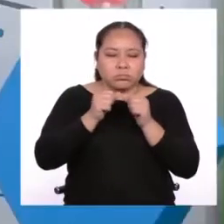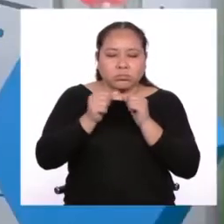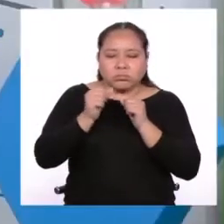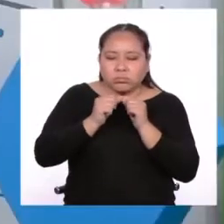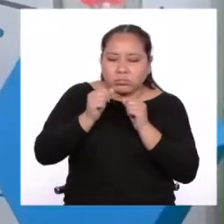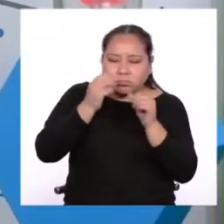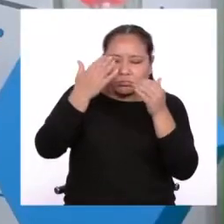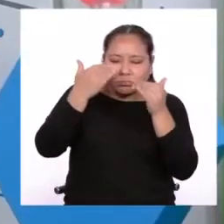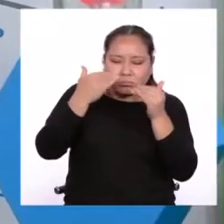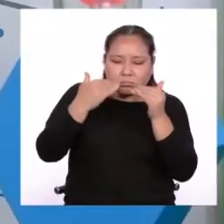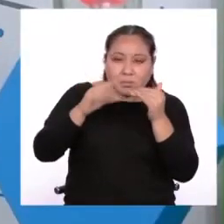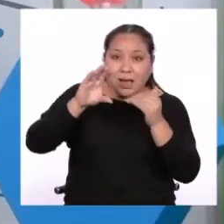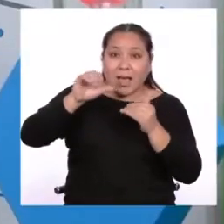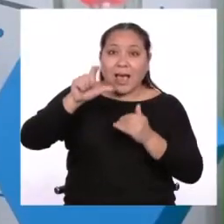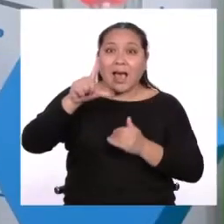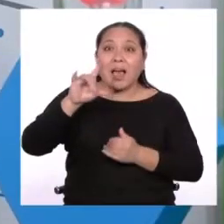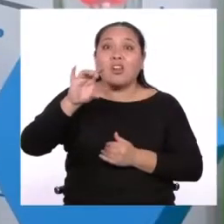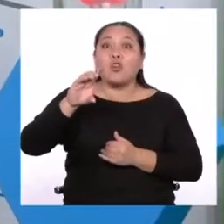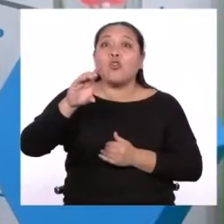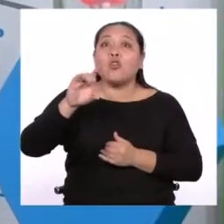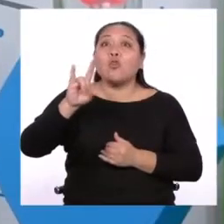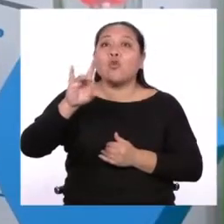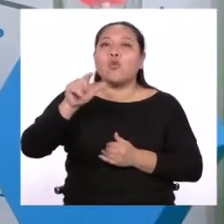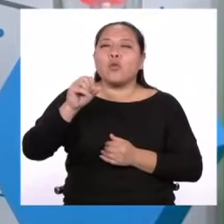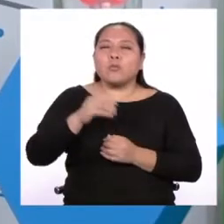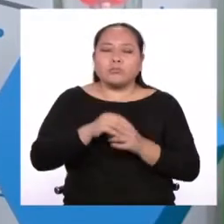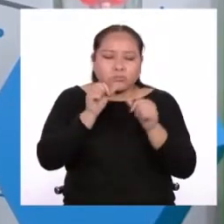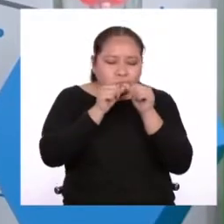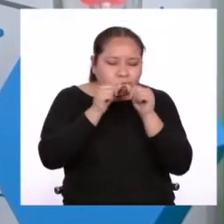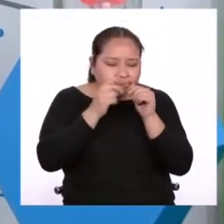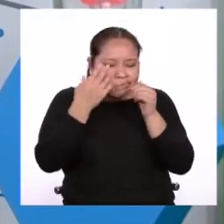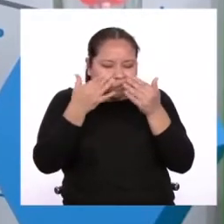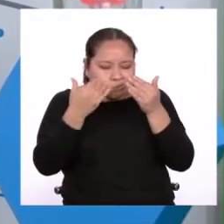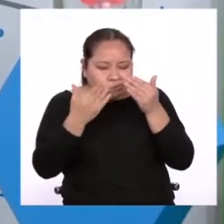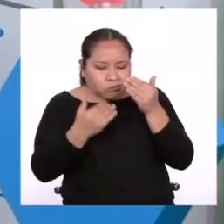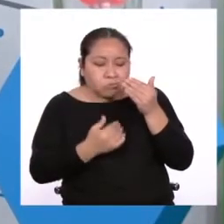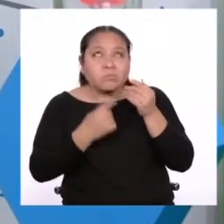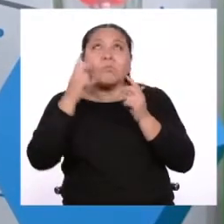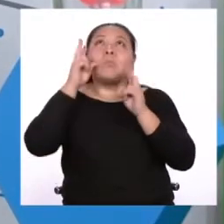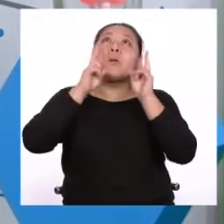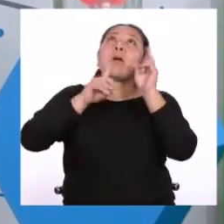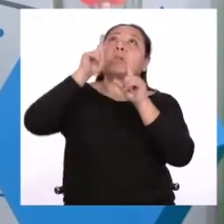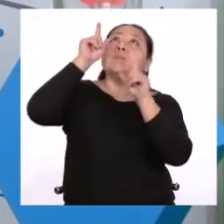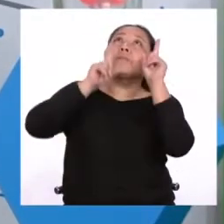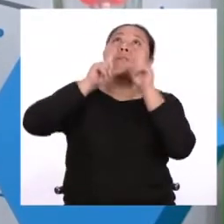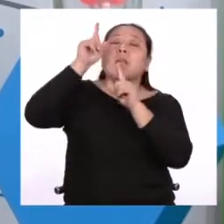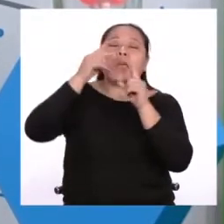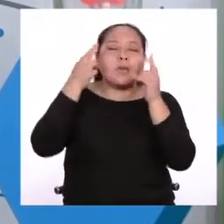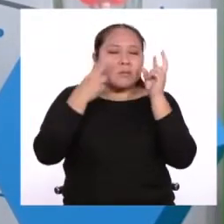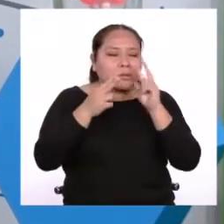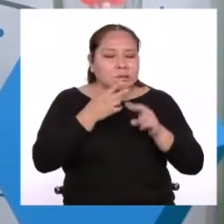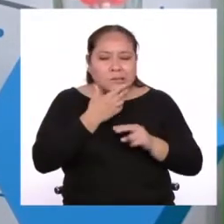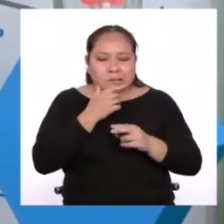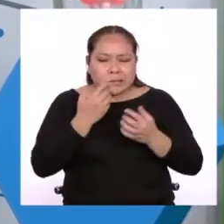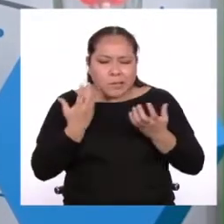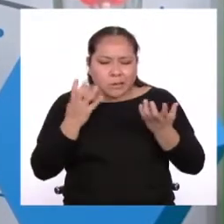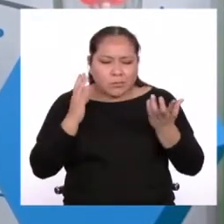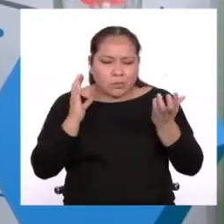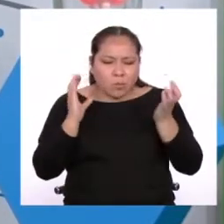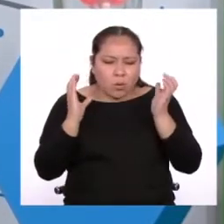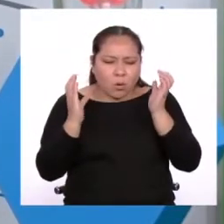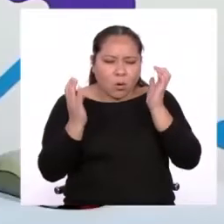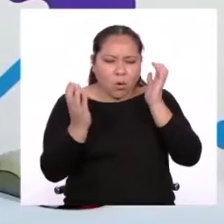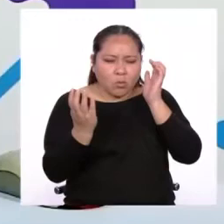gracias a esta herramienta y a la observación de las estrellas y los planetas que las personas notaron semejanzas entre el movimiento de nuestro planeta